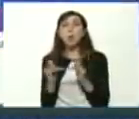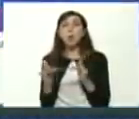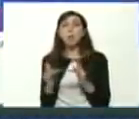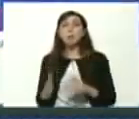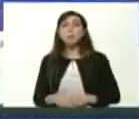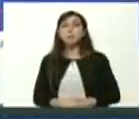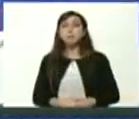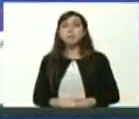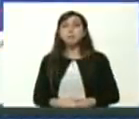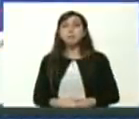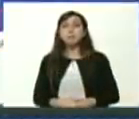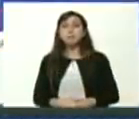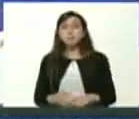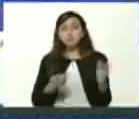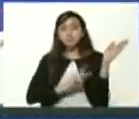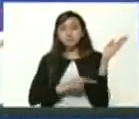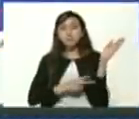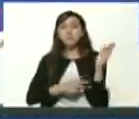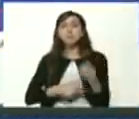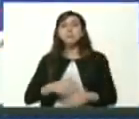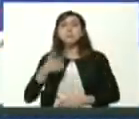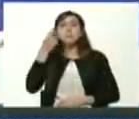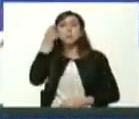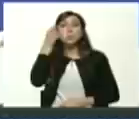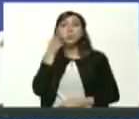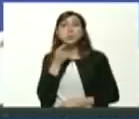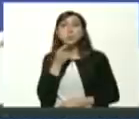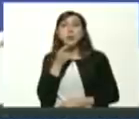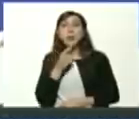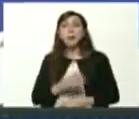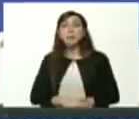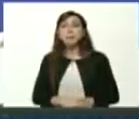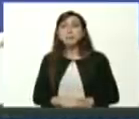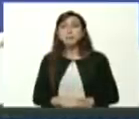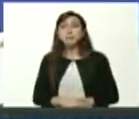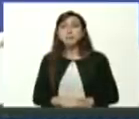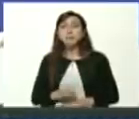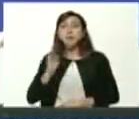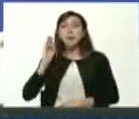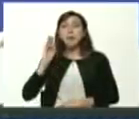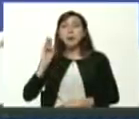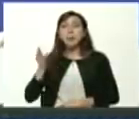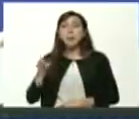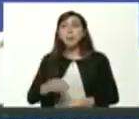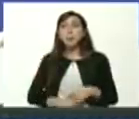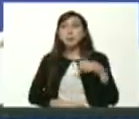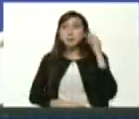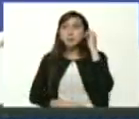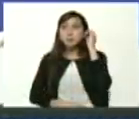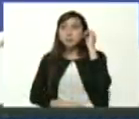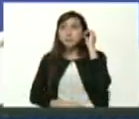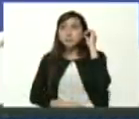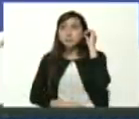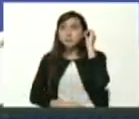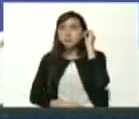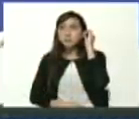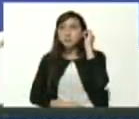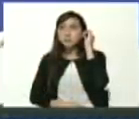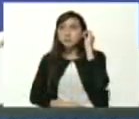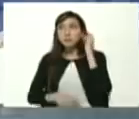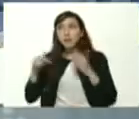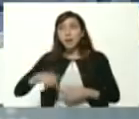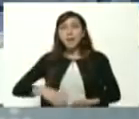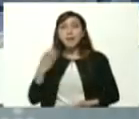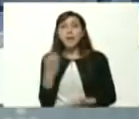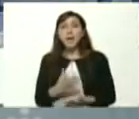en la parroquia Sucre en propatria aquí en el corazón de Catia